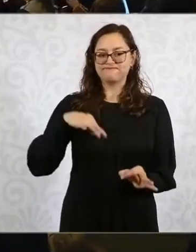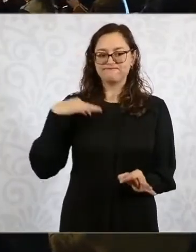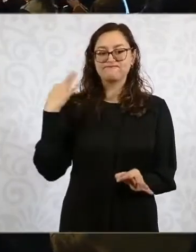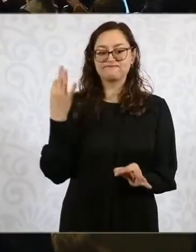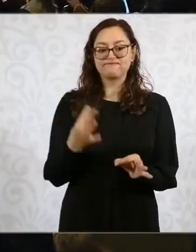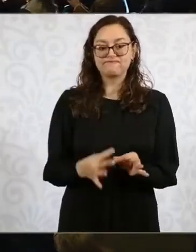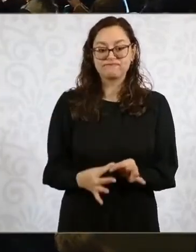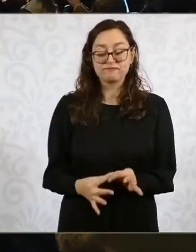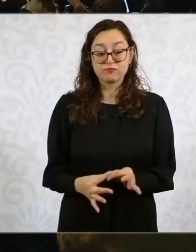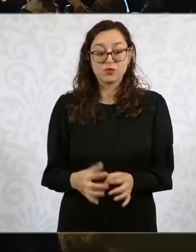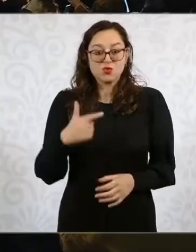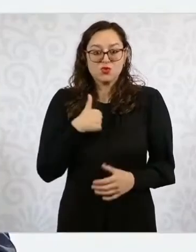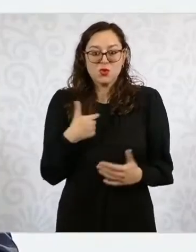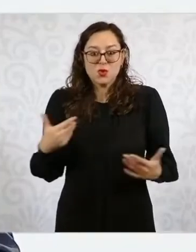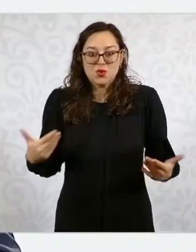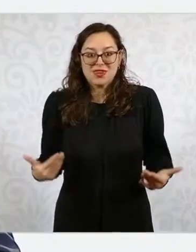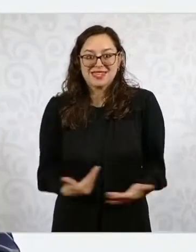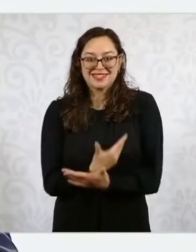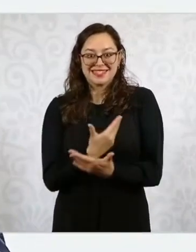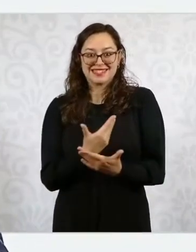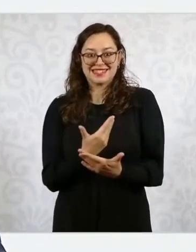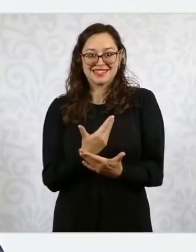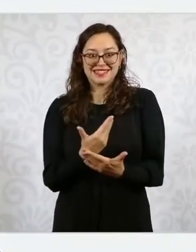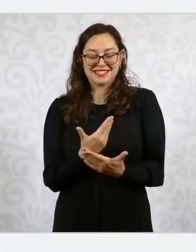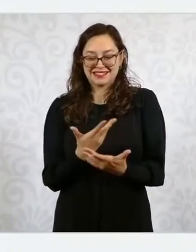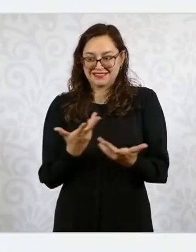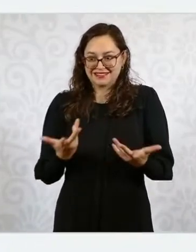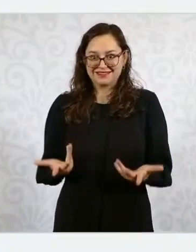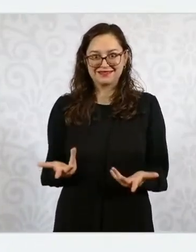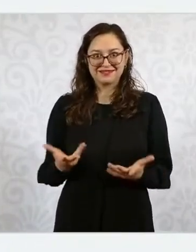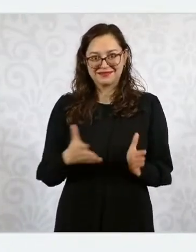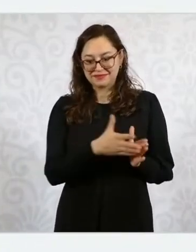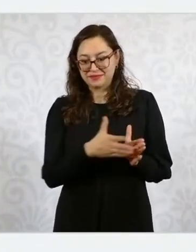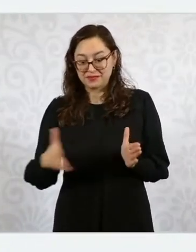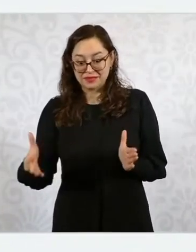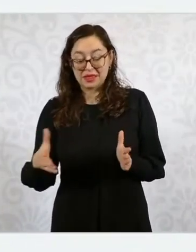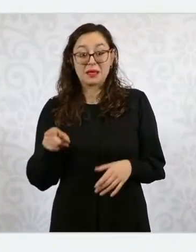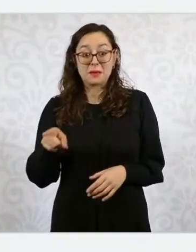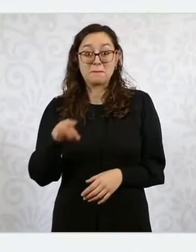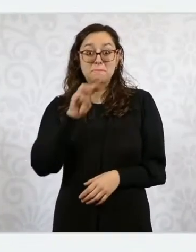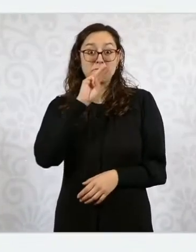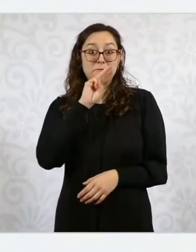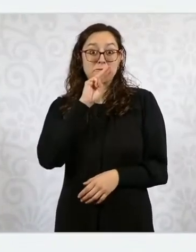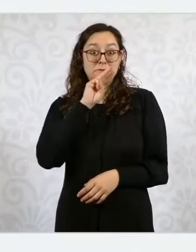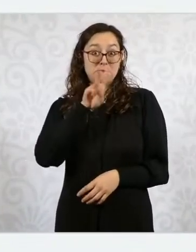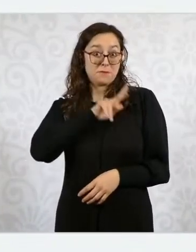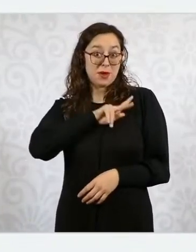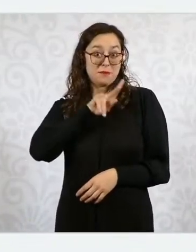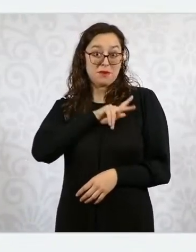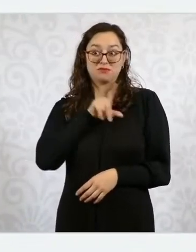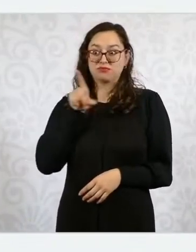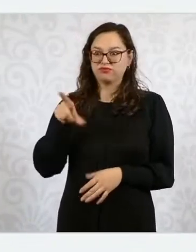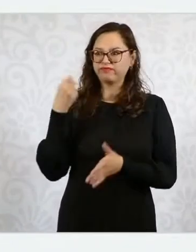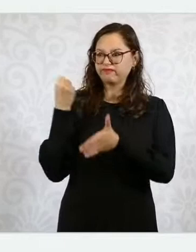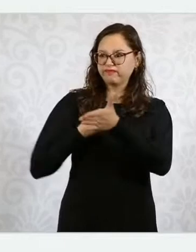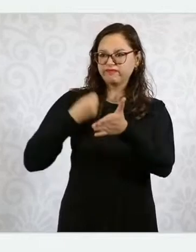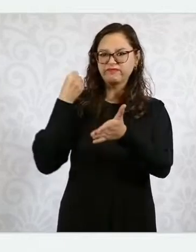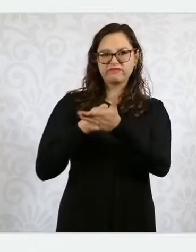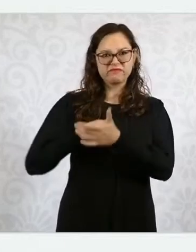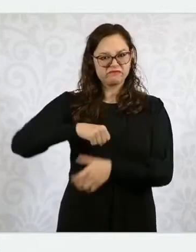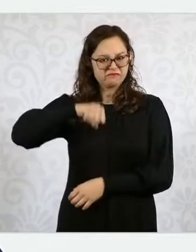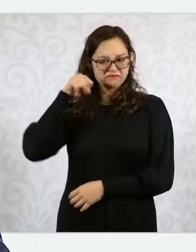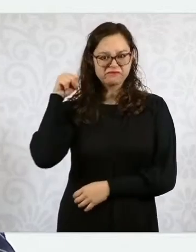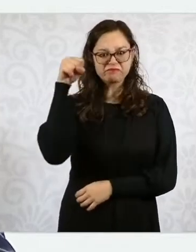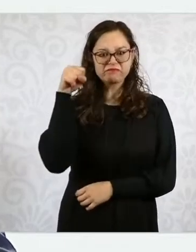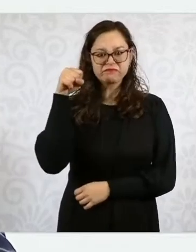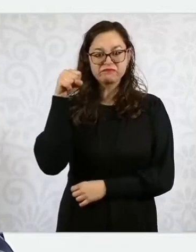hija del 68, mi madre participó en ese movimiento estudiantil, era